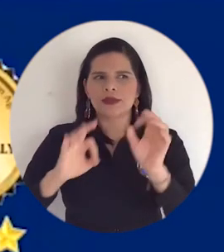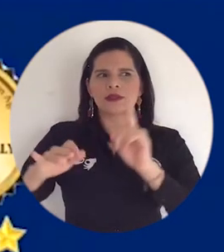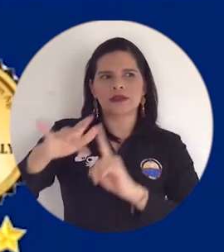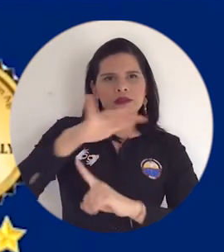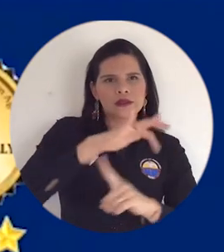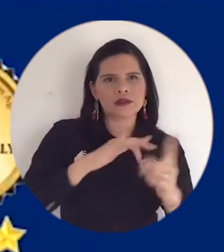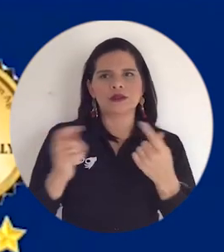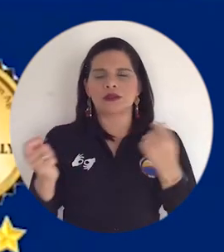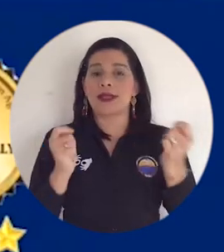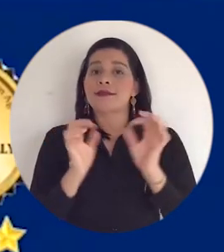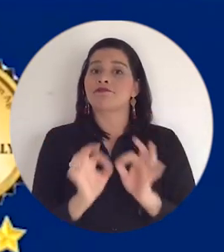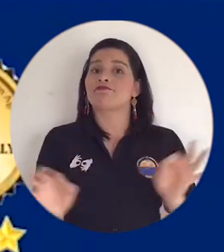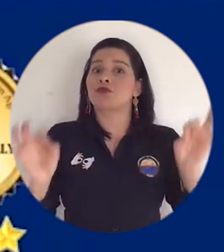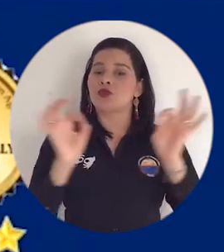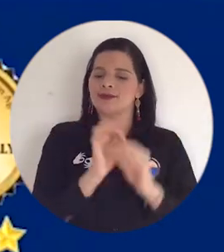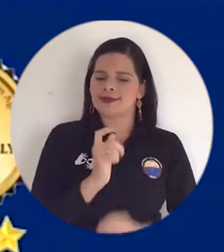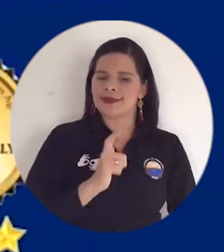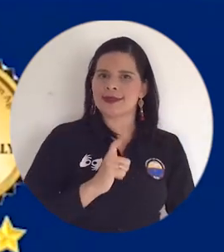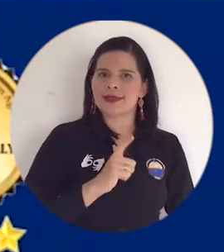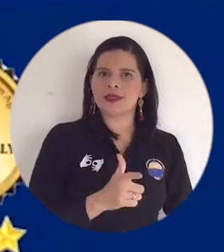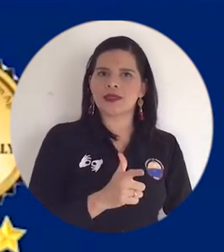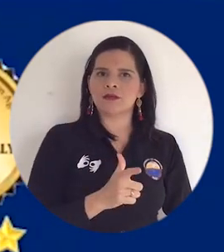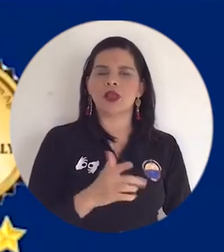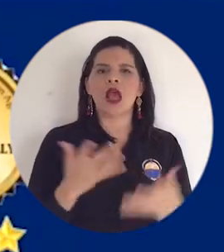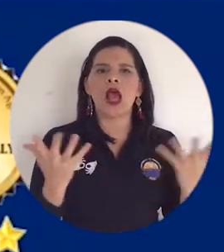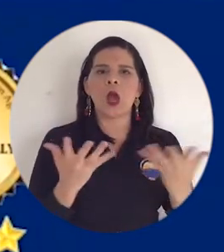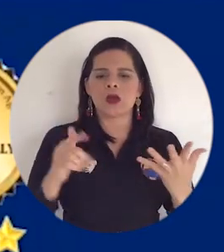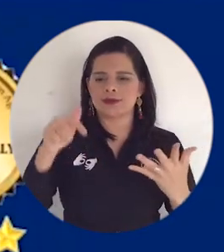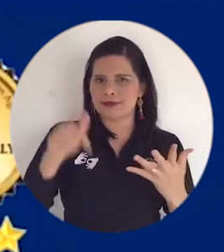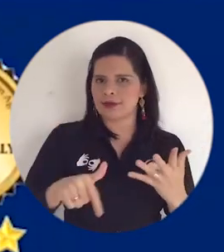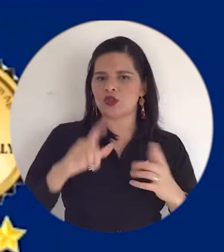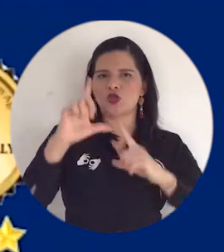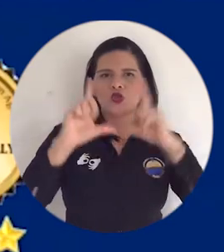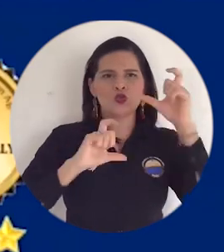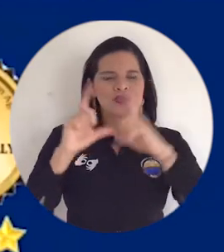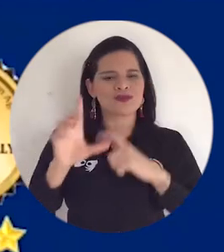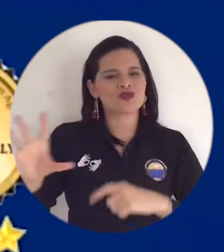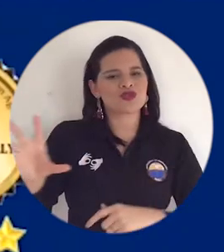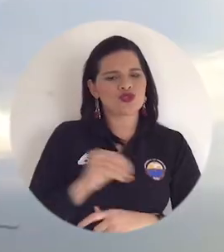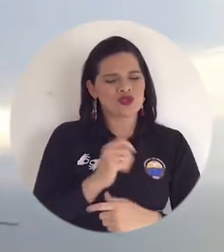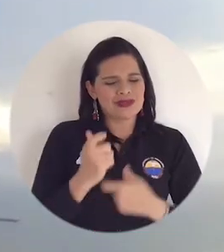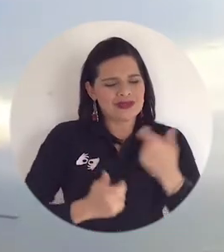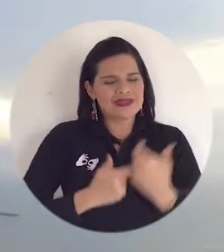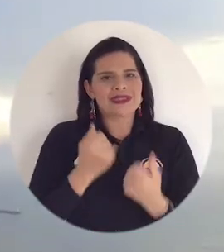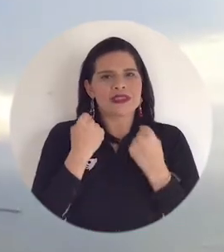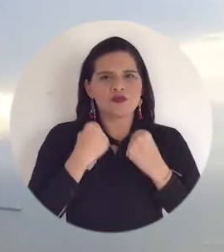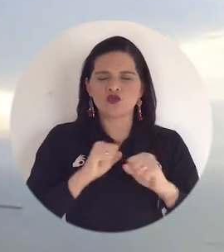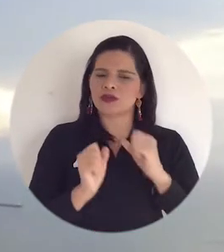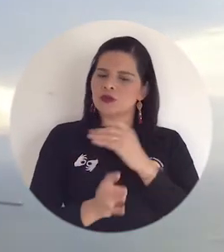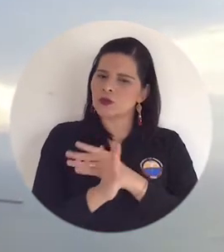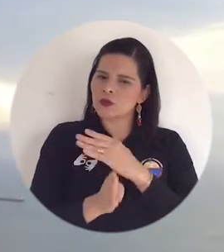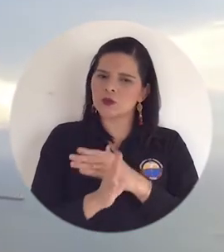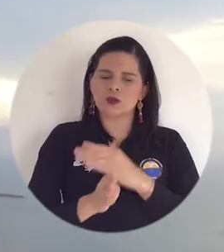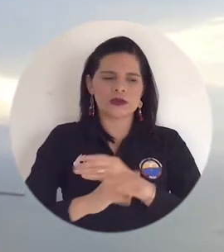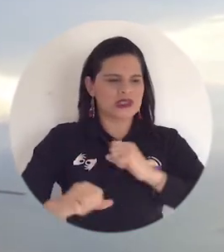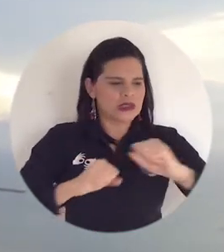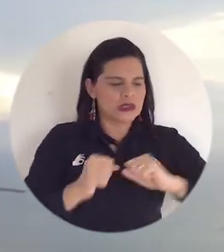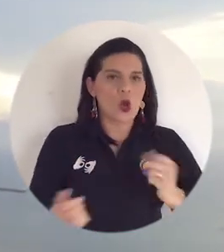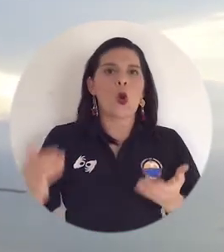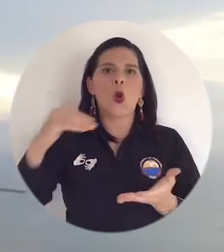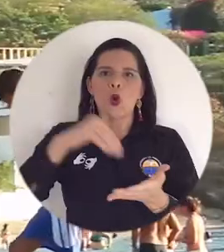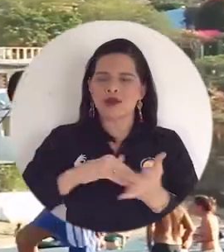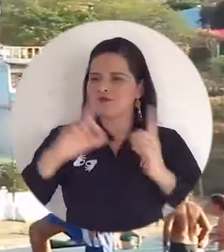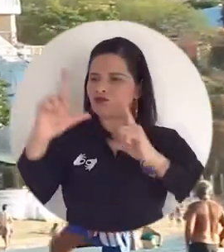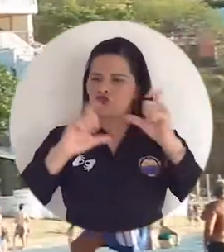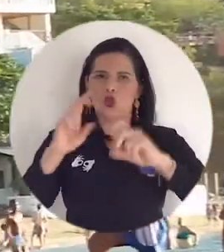Para ello, el liderazgo es totalmente clave en todos los actores de la cadena productiva del turismo. Es de vital importancia para